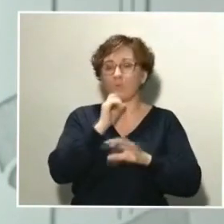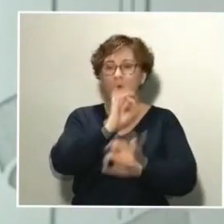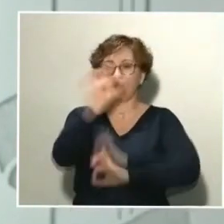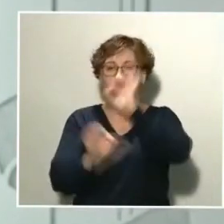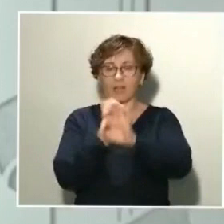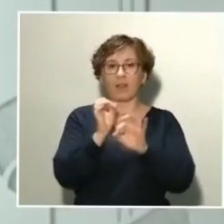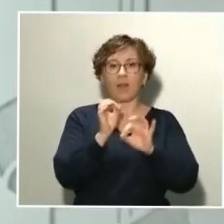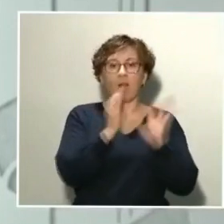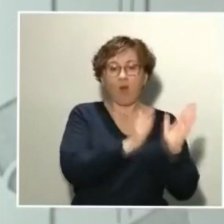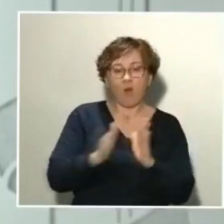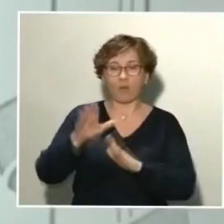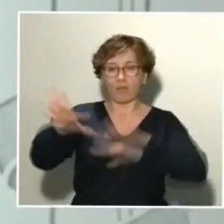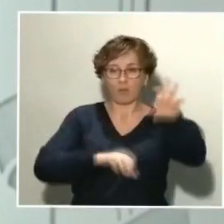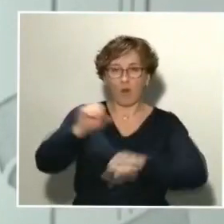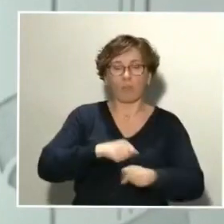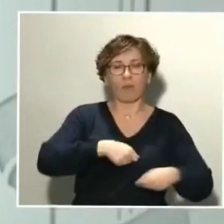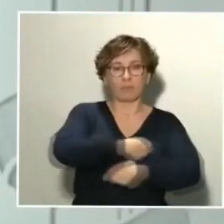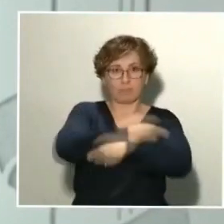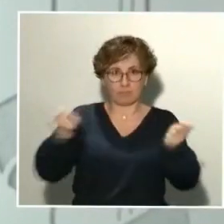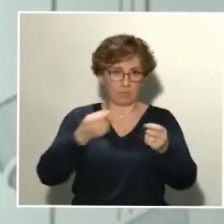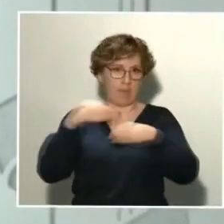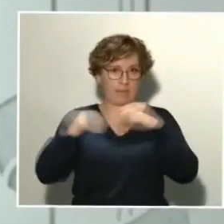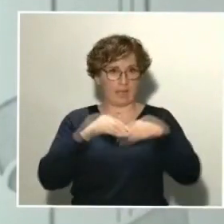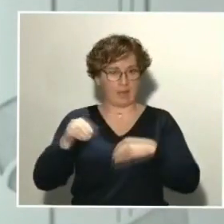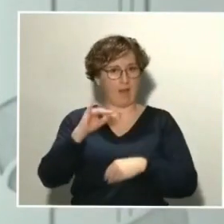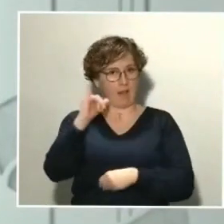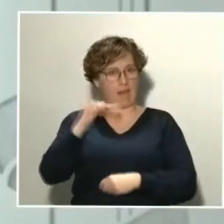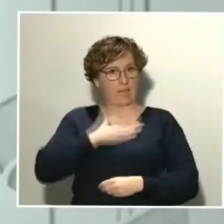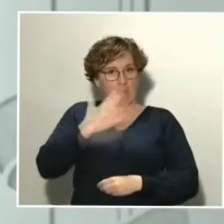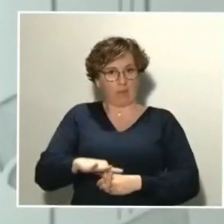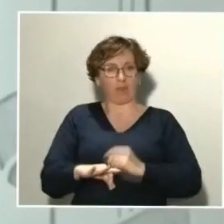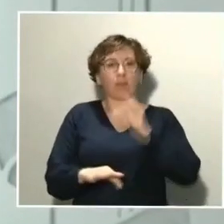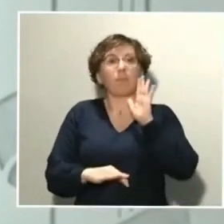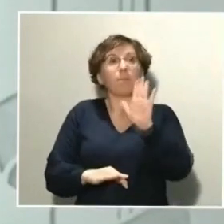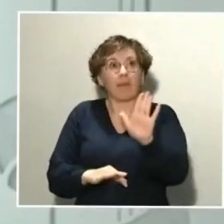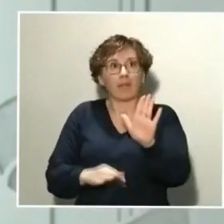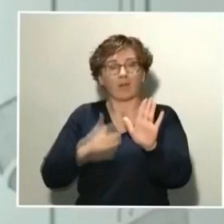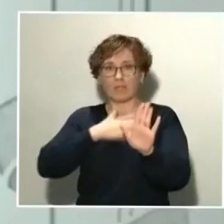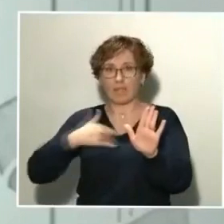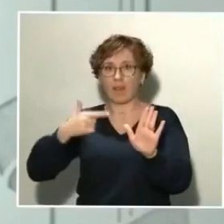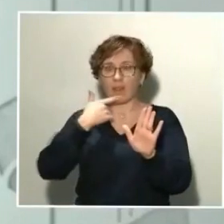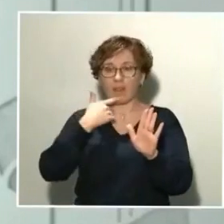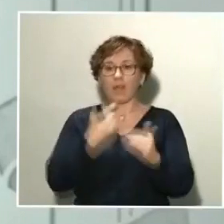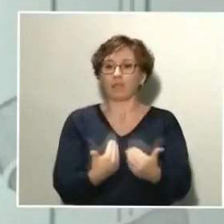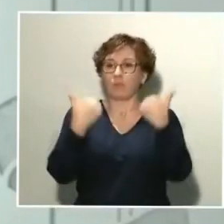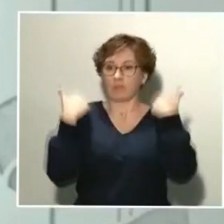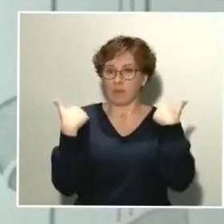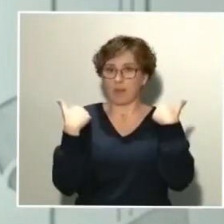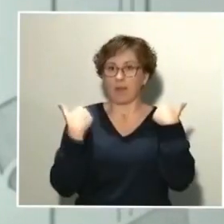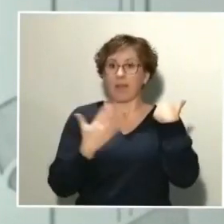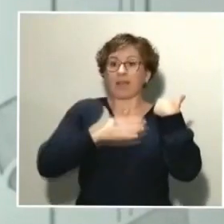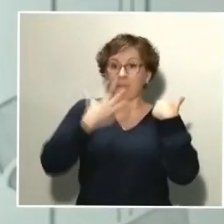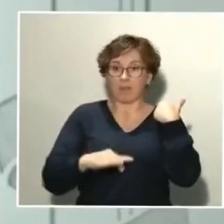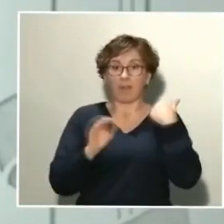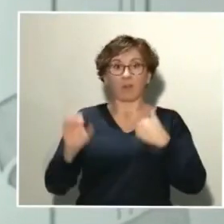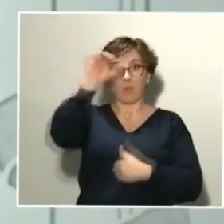distribución del material. Pero lo cierto es que eso no elimina la responsabilidad y las capacidades que tienen todas las comunidades autónomas